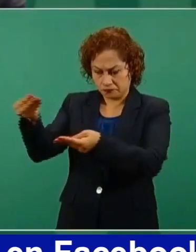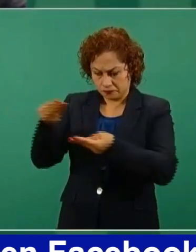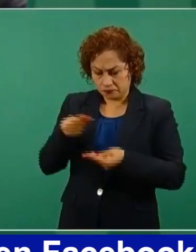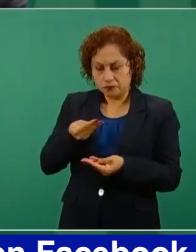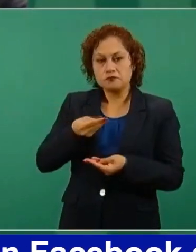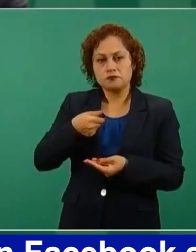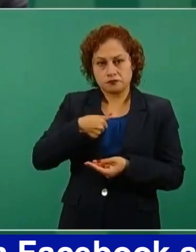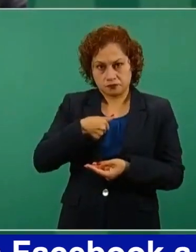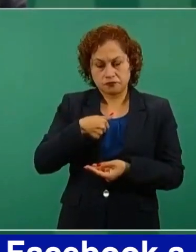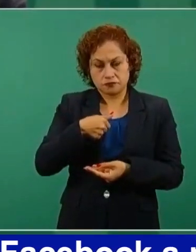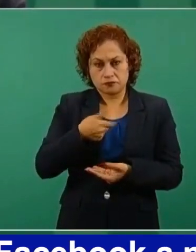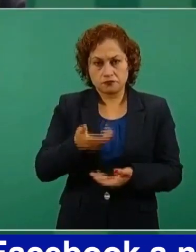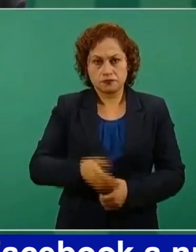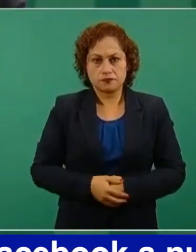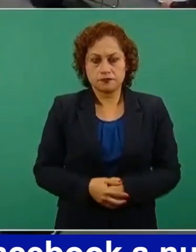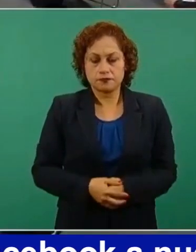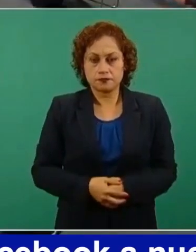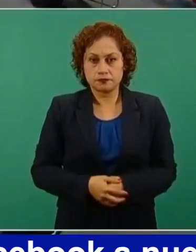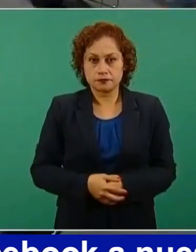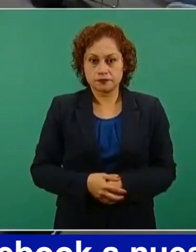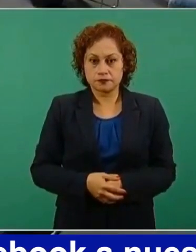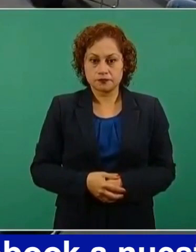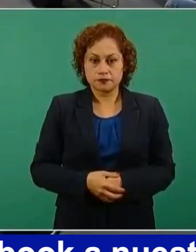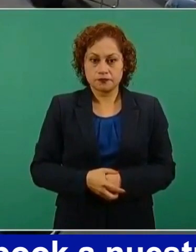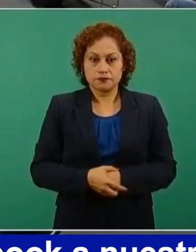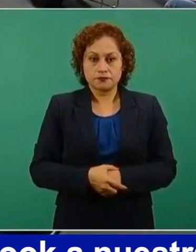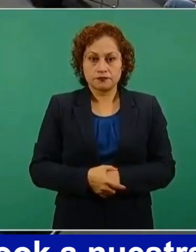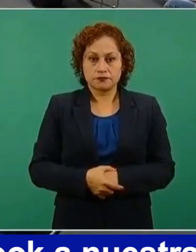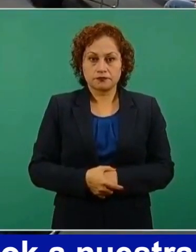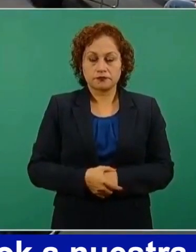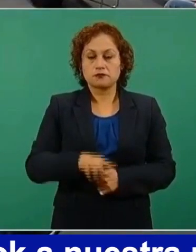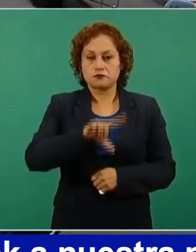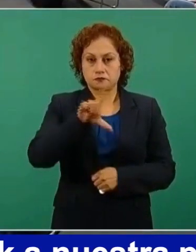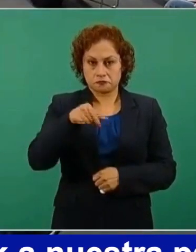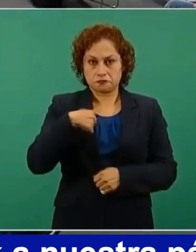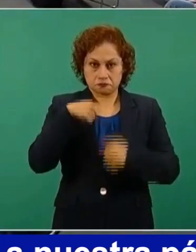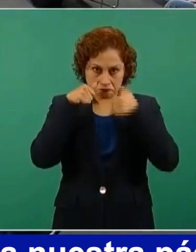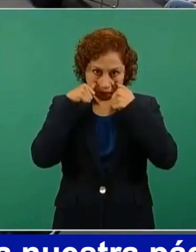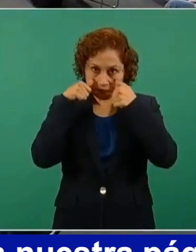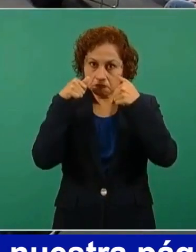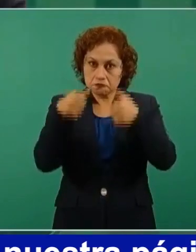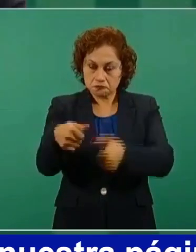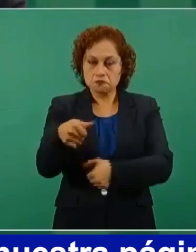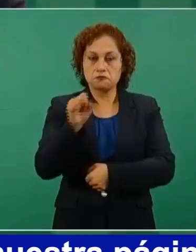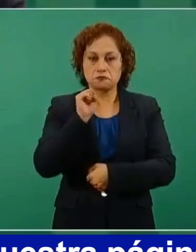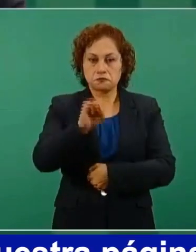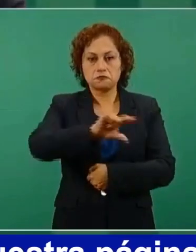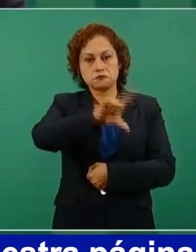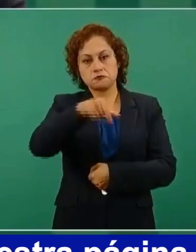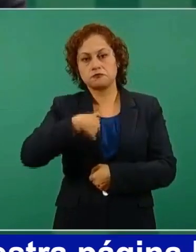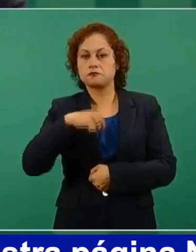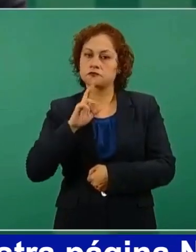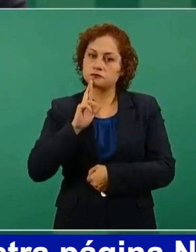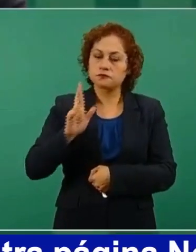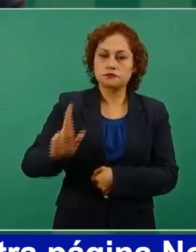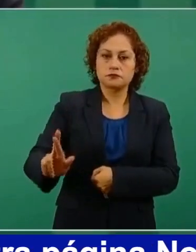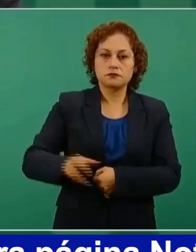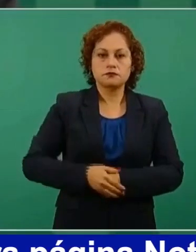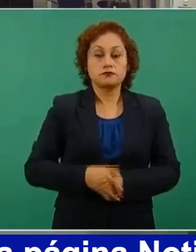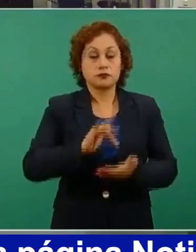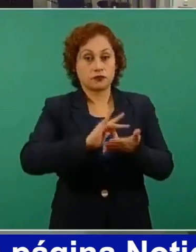el escrito y yo lo voy a atender. Yo les doy respuesta. Gracias, presidente.